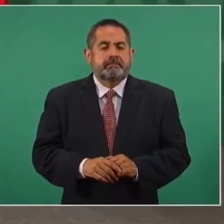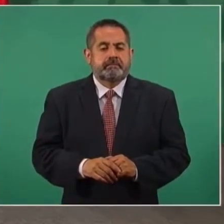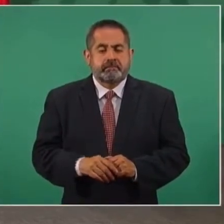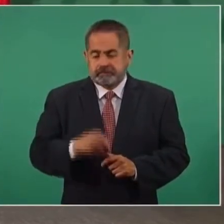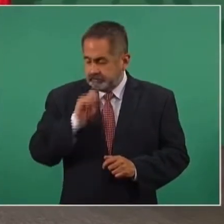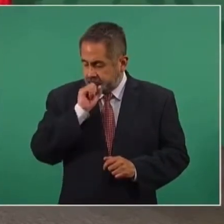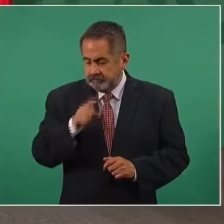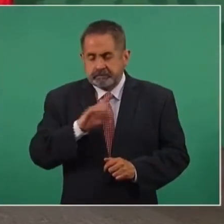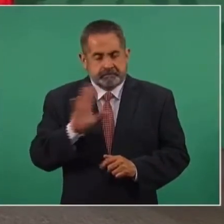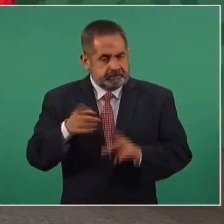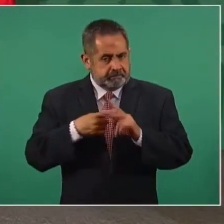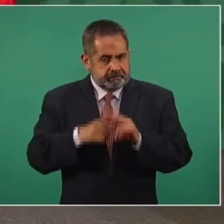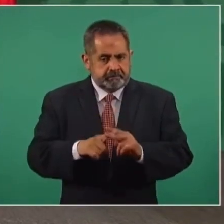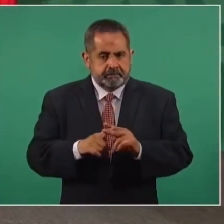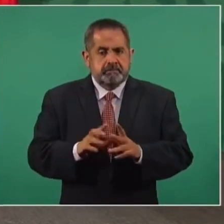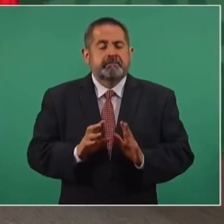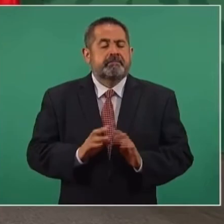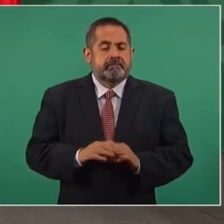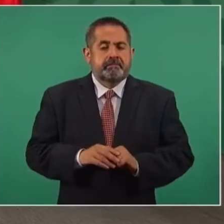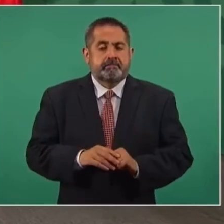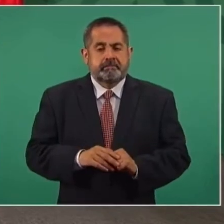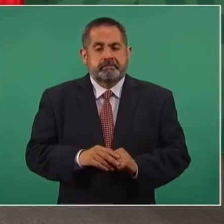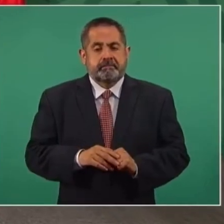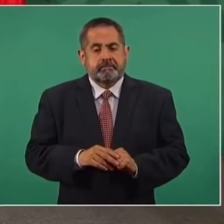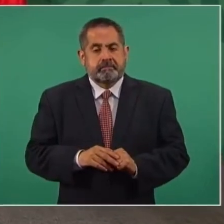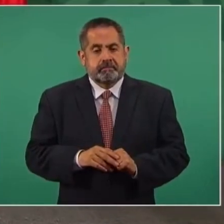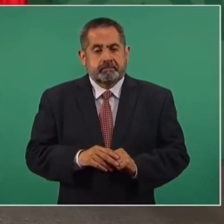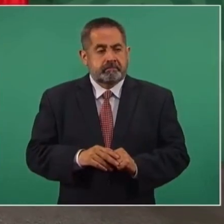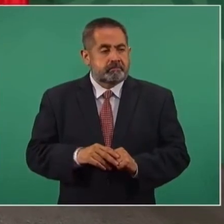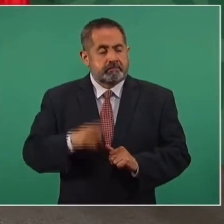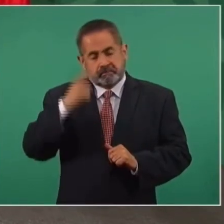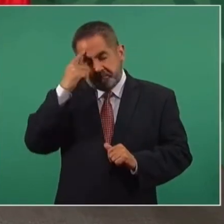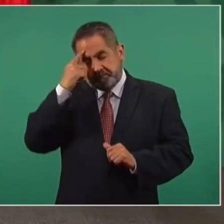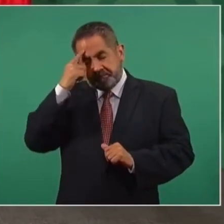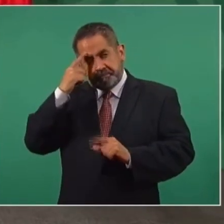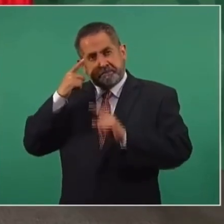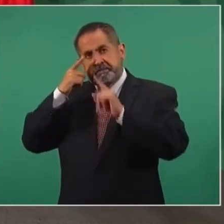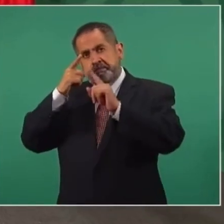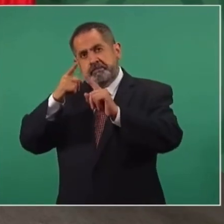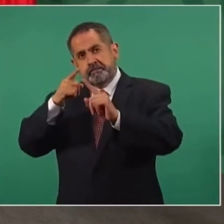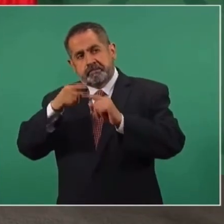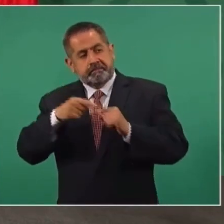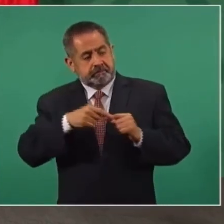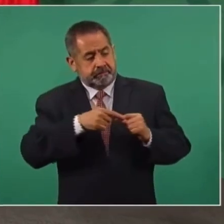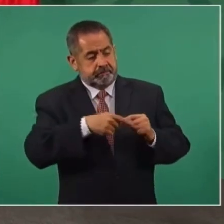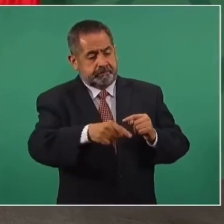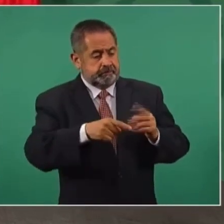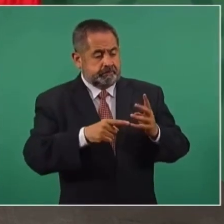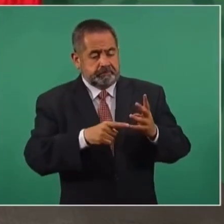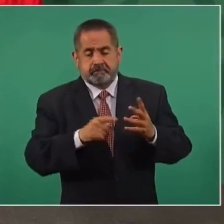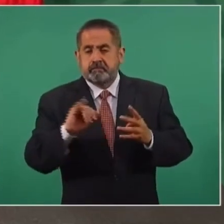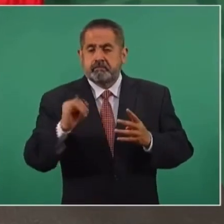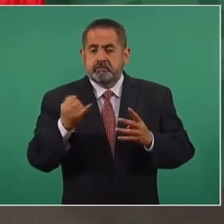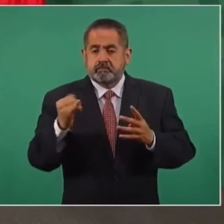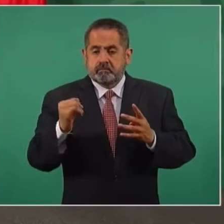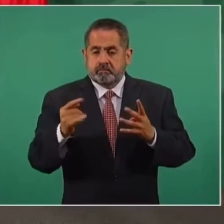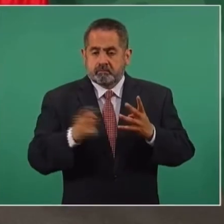También con la meta de terminar a finales de junio.